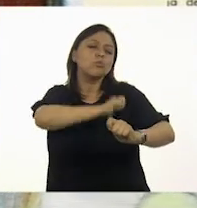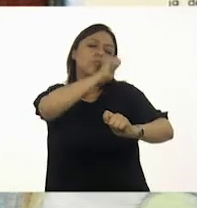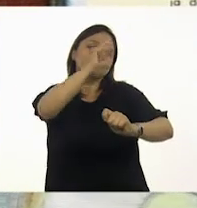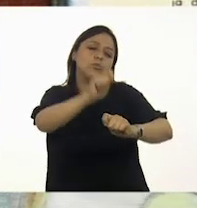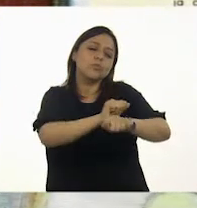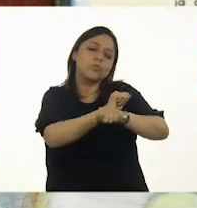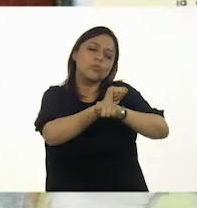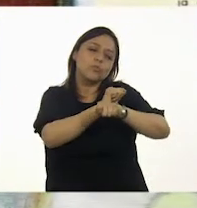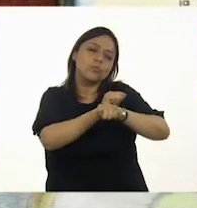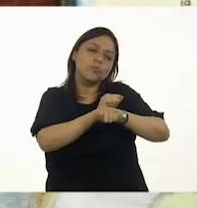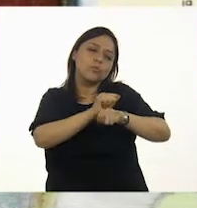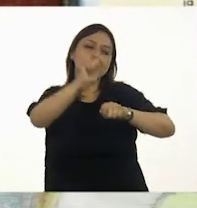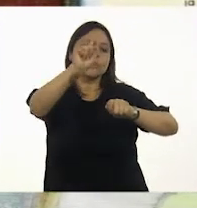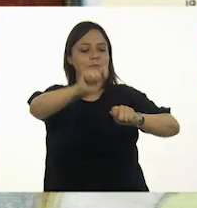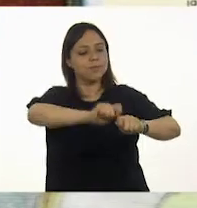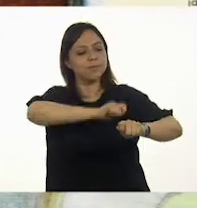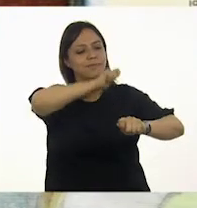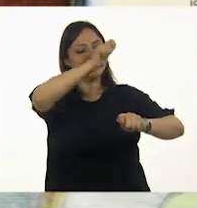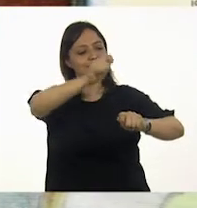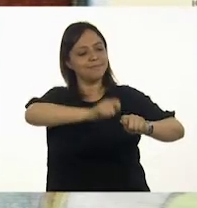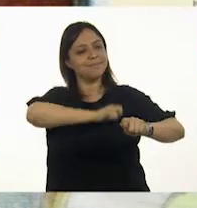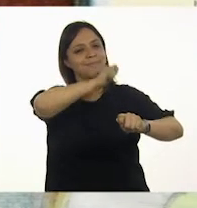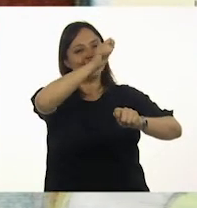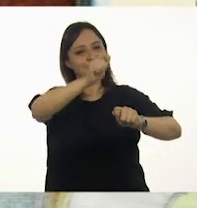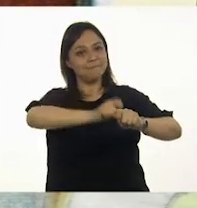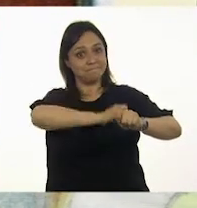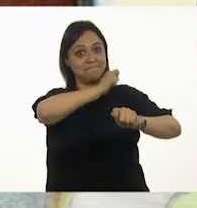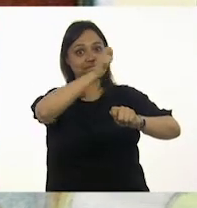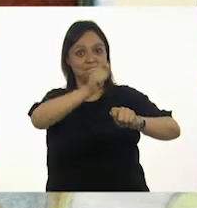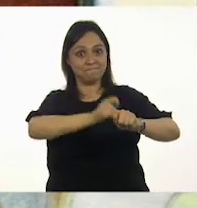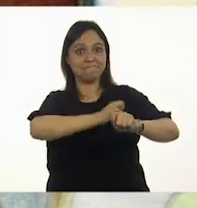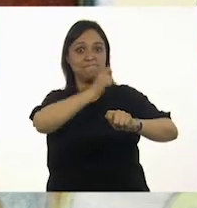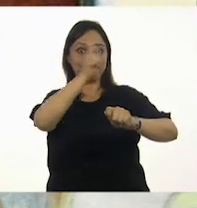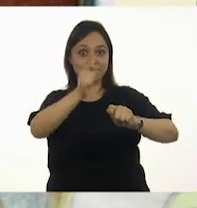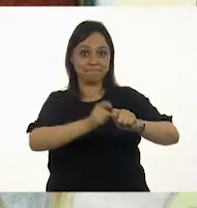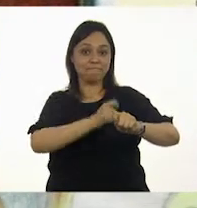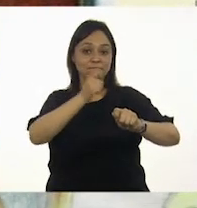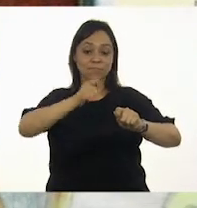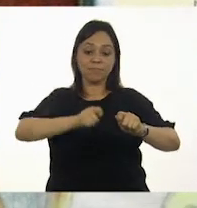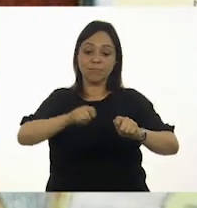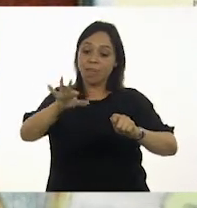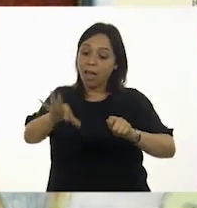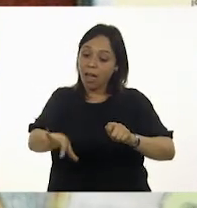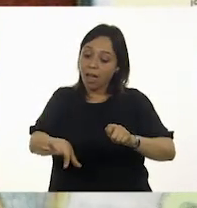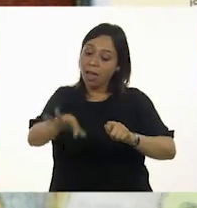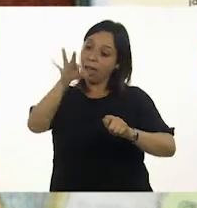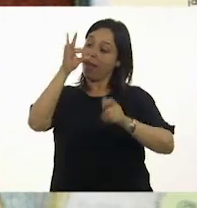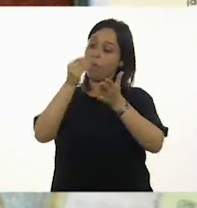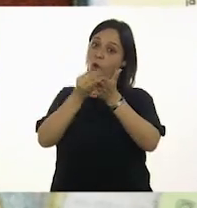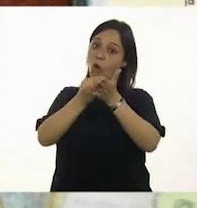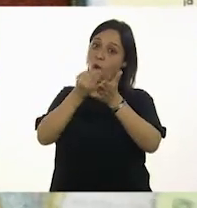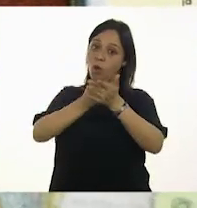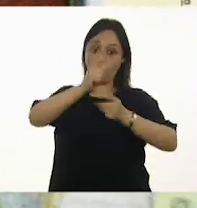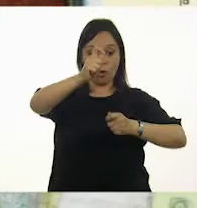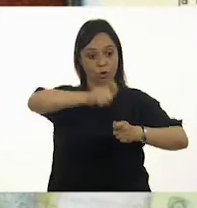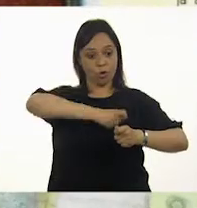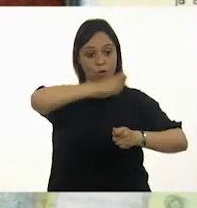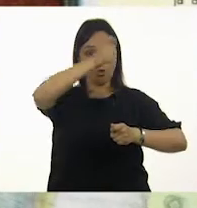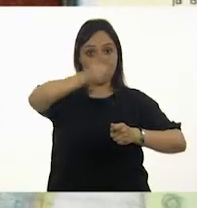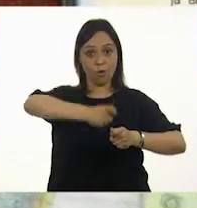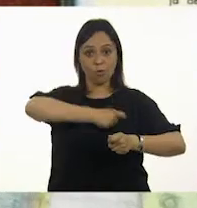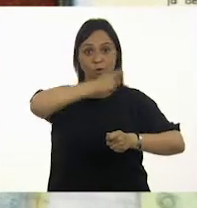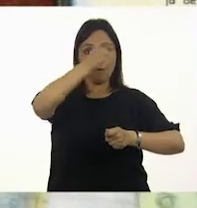carapirurí, carapirurá. Un peinecito de oro, carapí, un